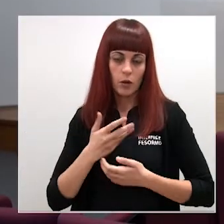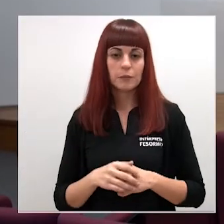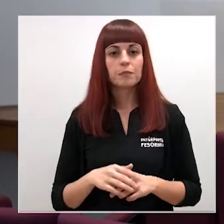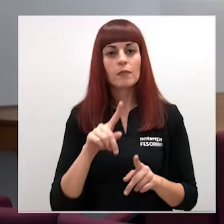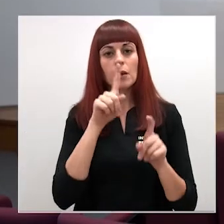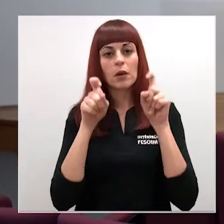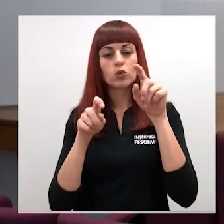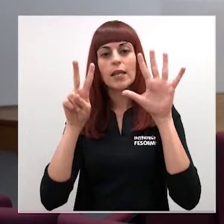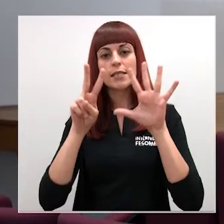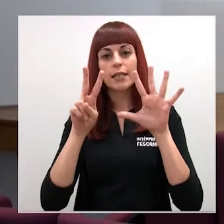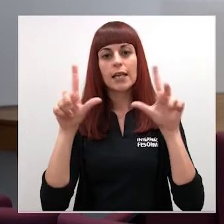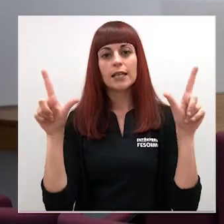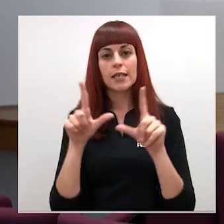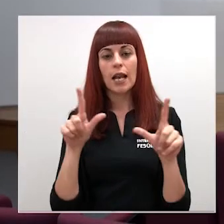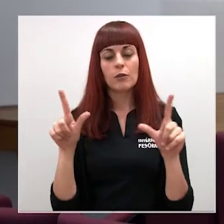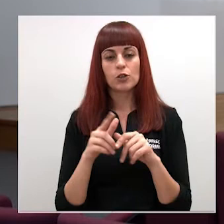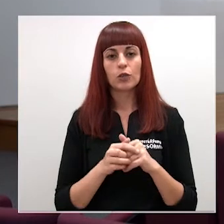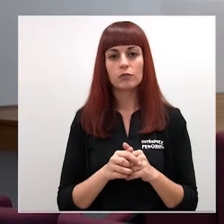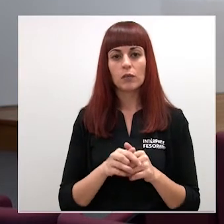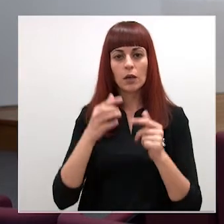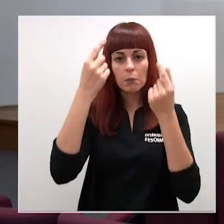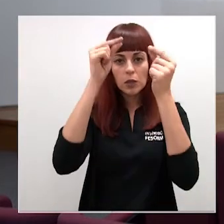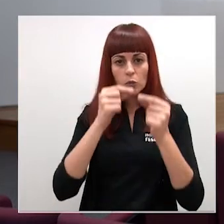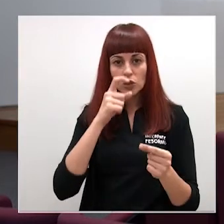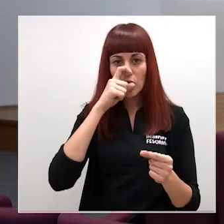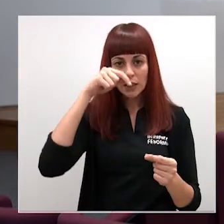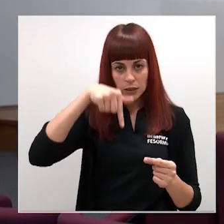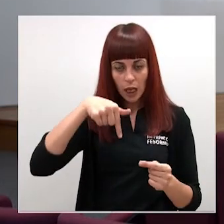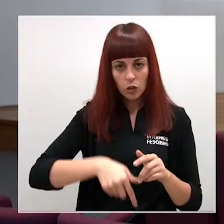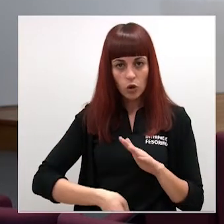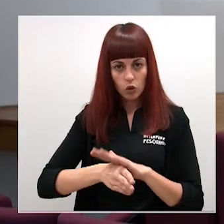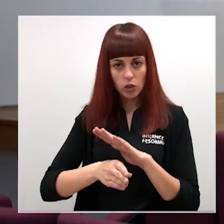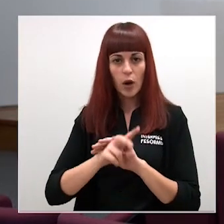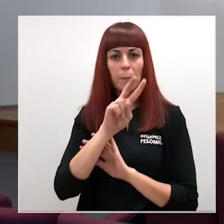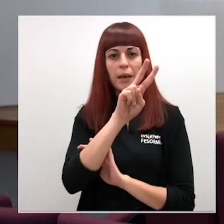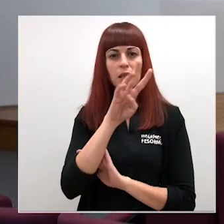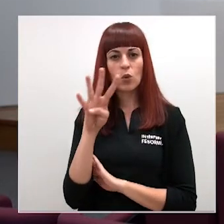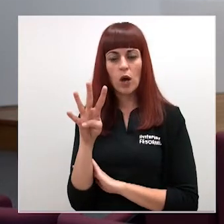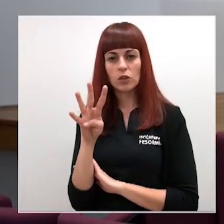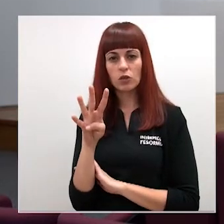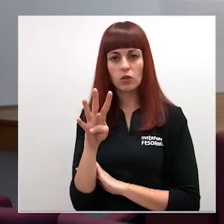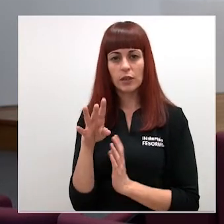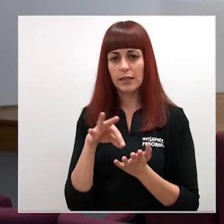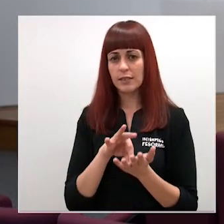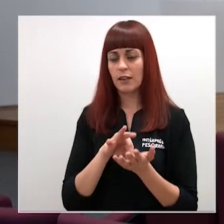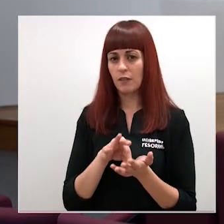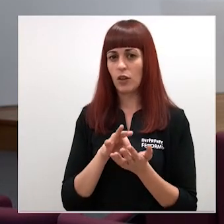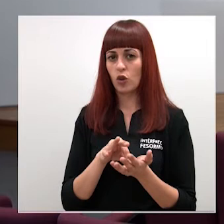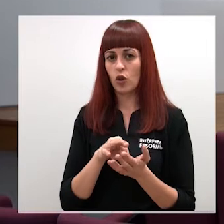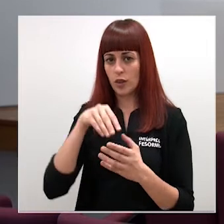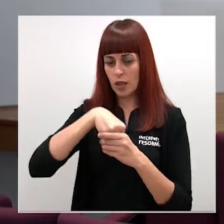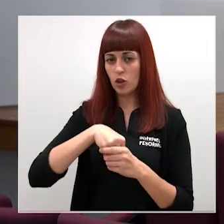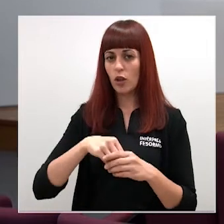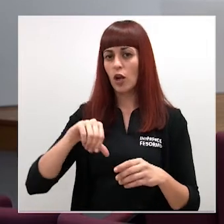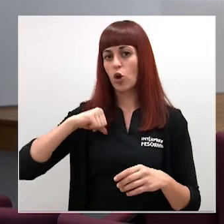salud de 7 Televisión se mantienen en los presupuestos de este año la apertura de 24 horas del servicio de hemodinámica en el hospital de